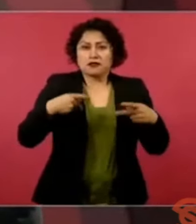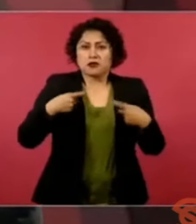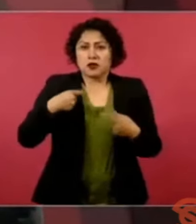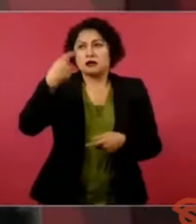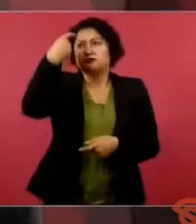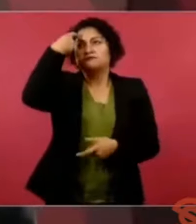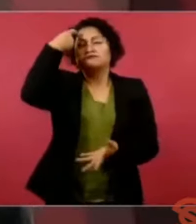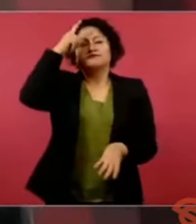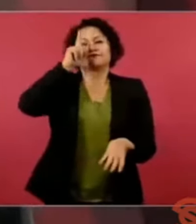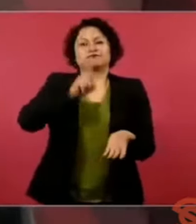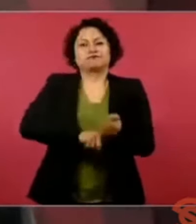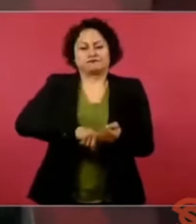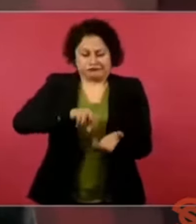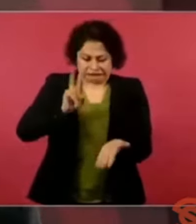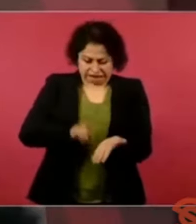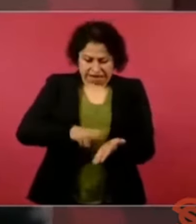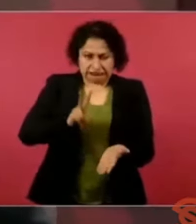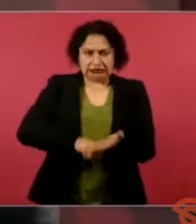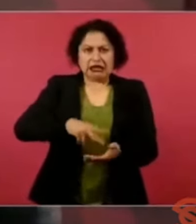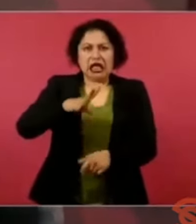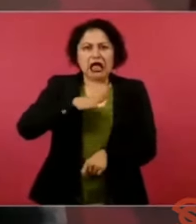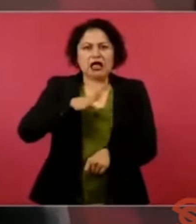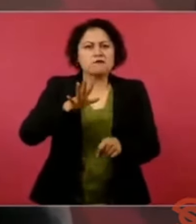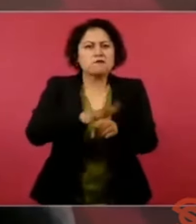y esa es la grandeza de México.